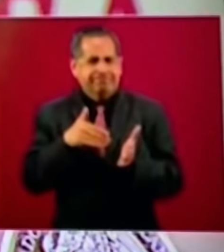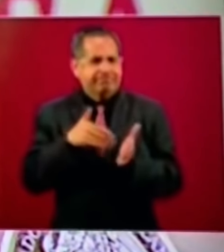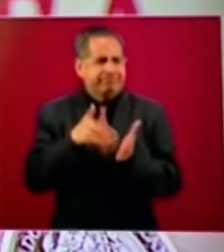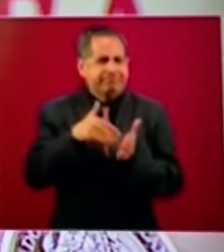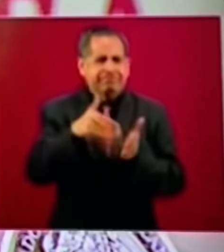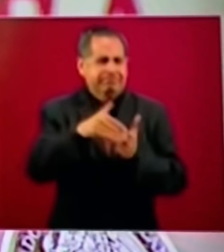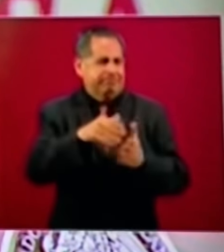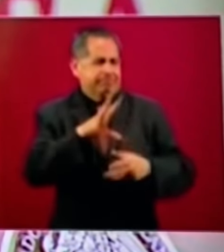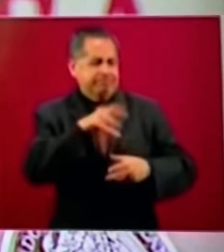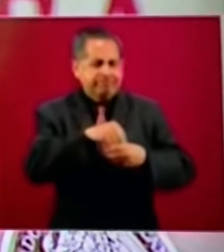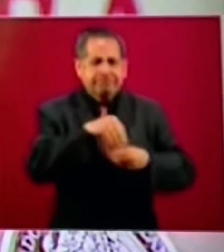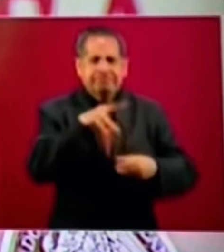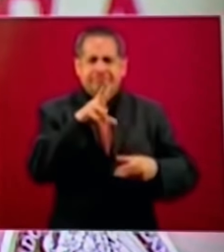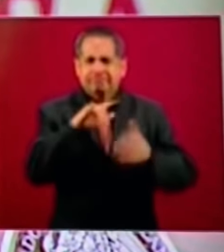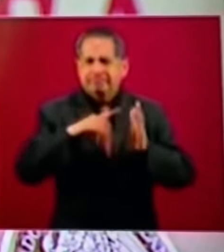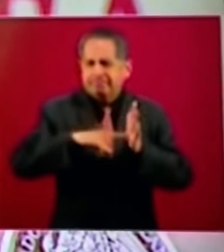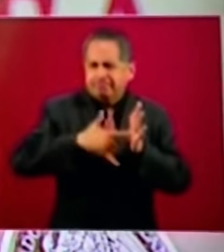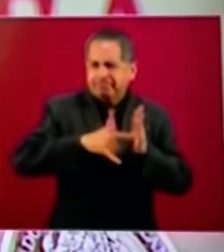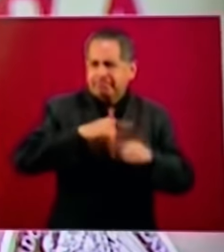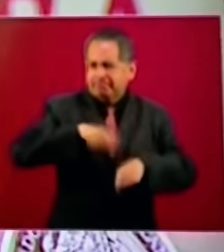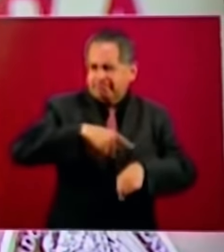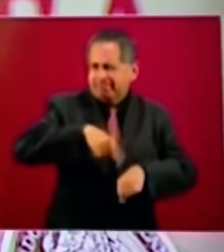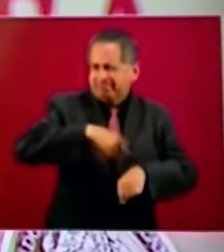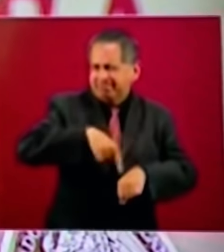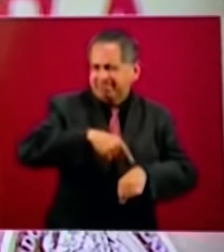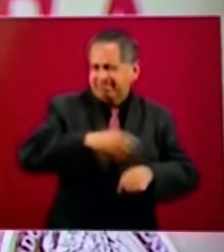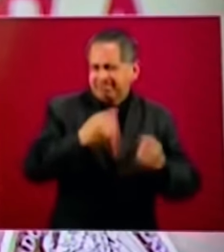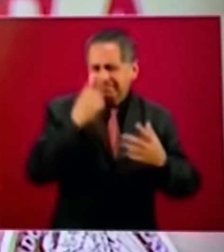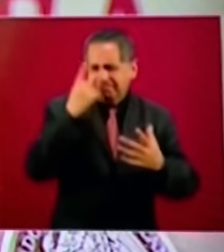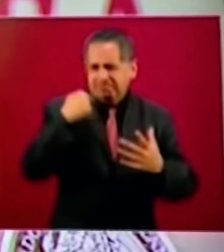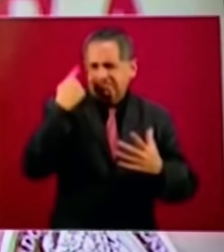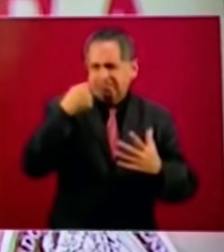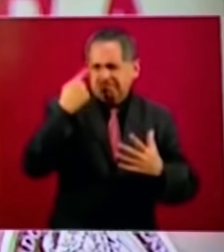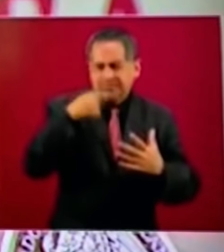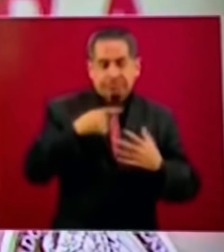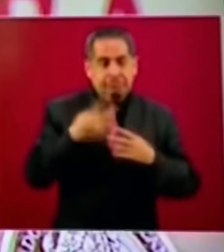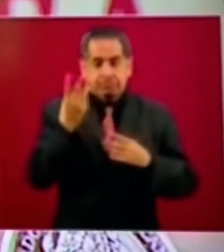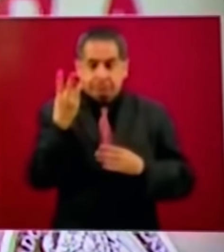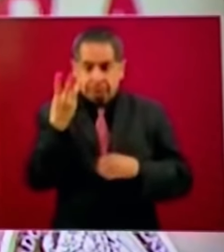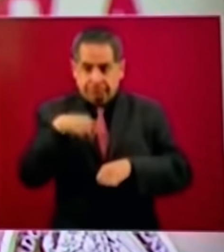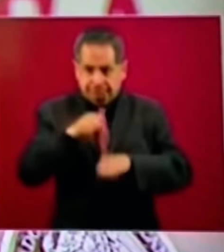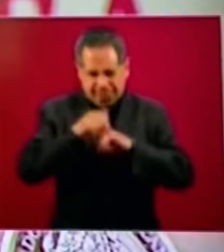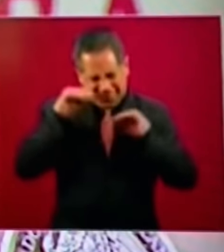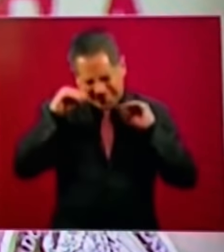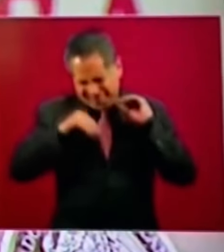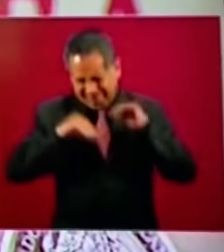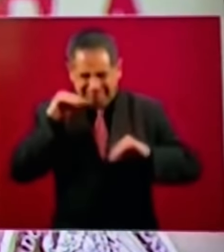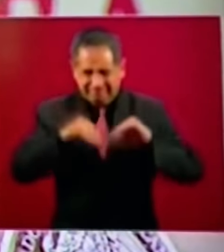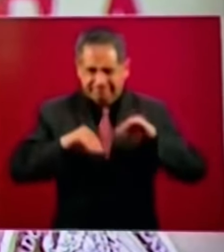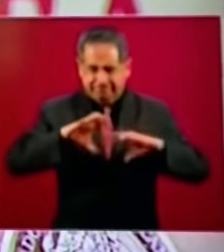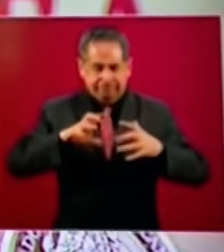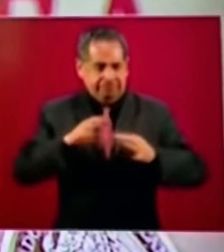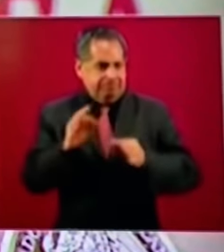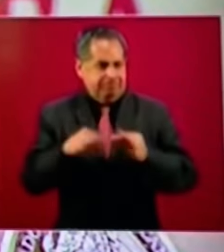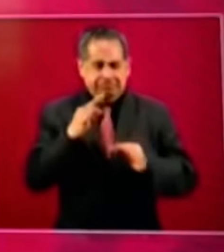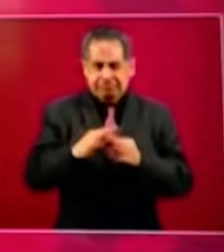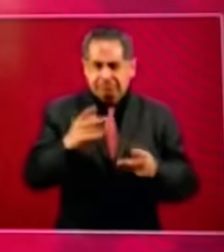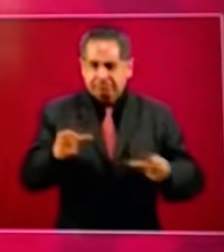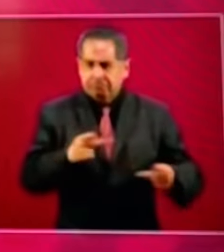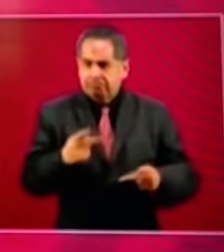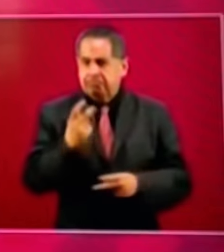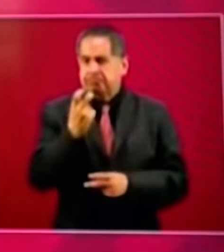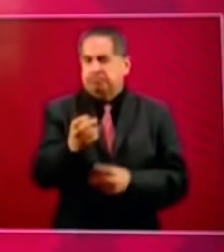de contenido y sobre todo montar en tres semanas toda la infraestructura que se requiere es muy importante